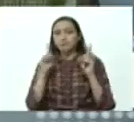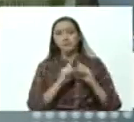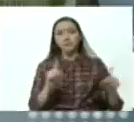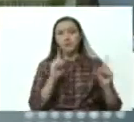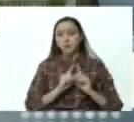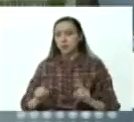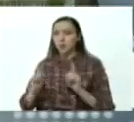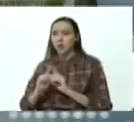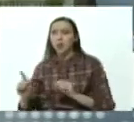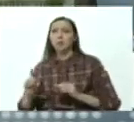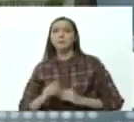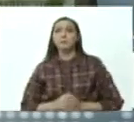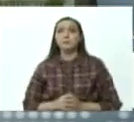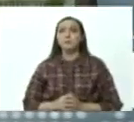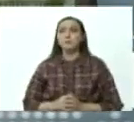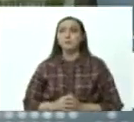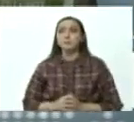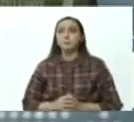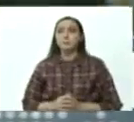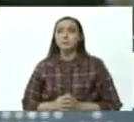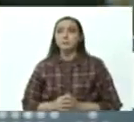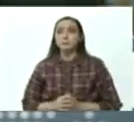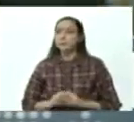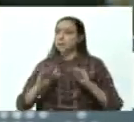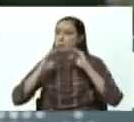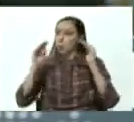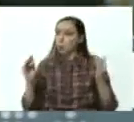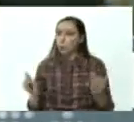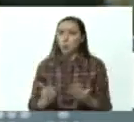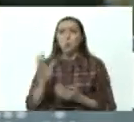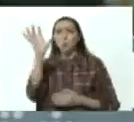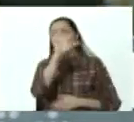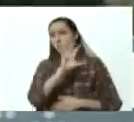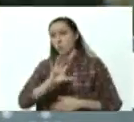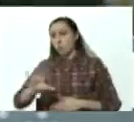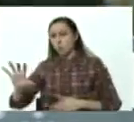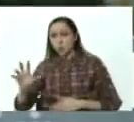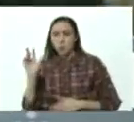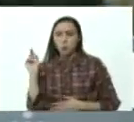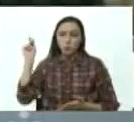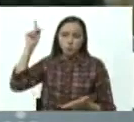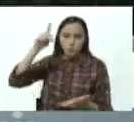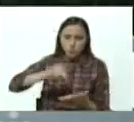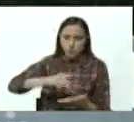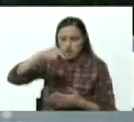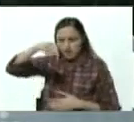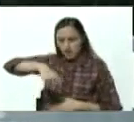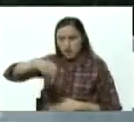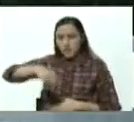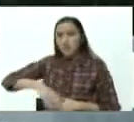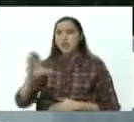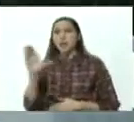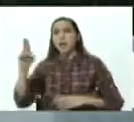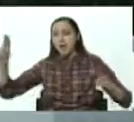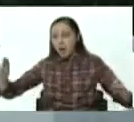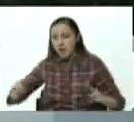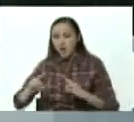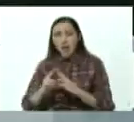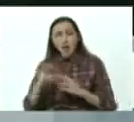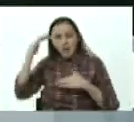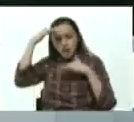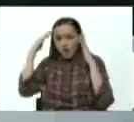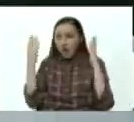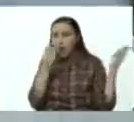del mundo. Que se han dado cita aquí en Caracas atendiendo la